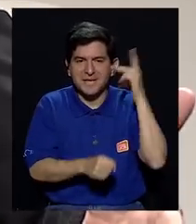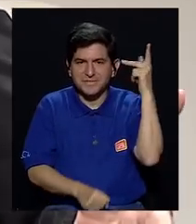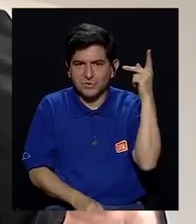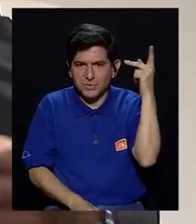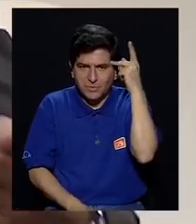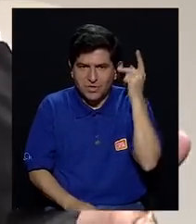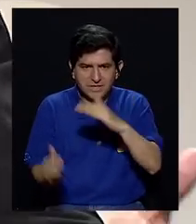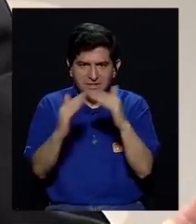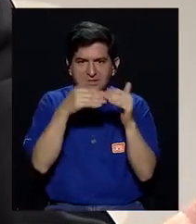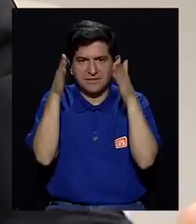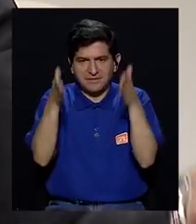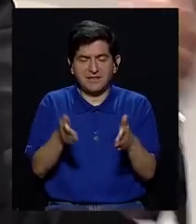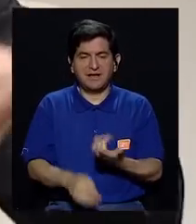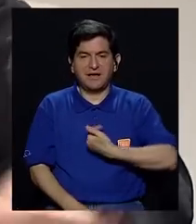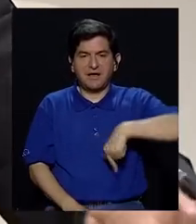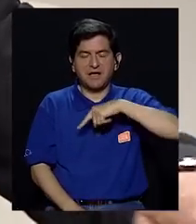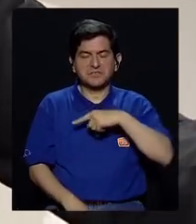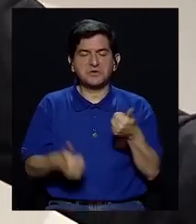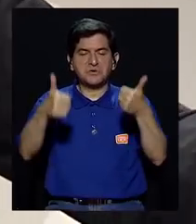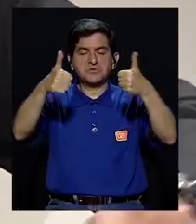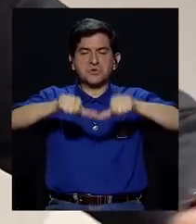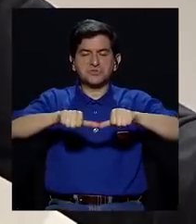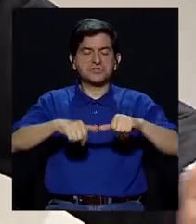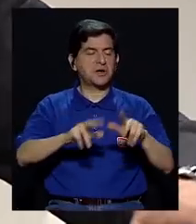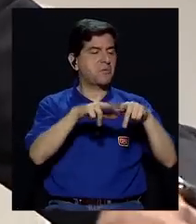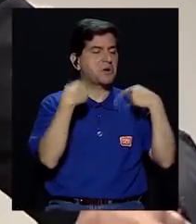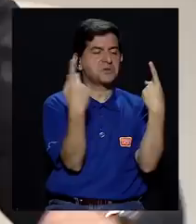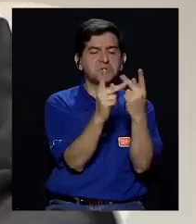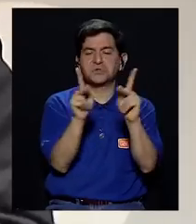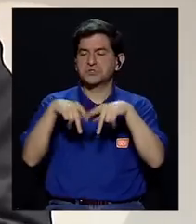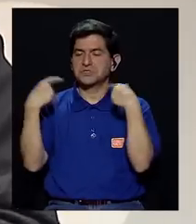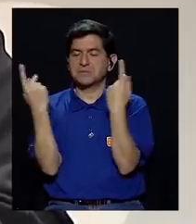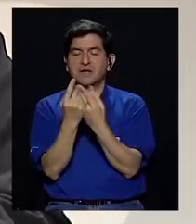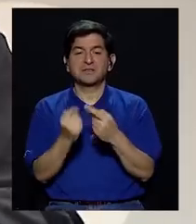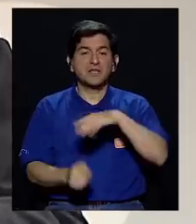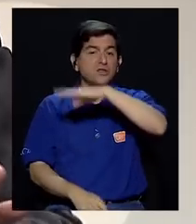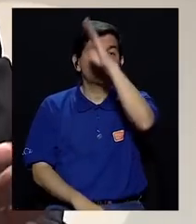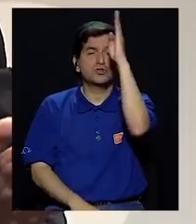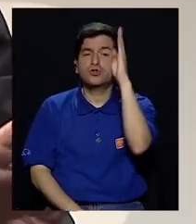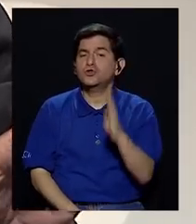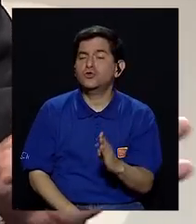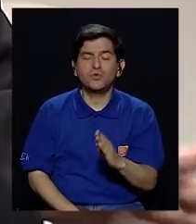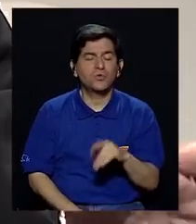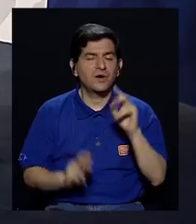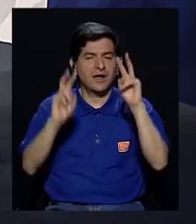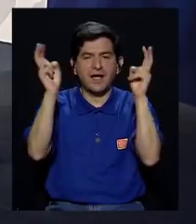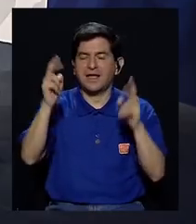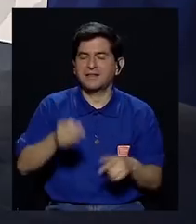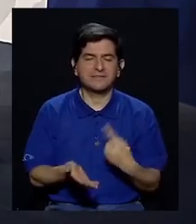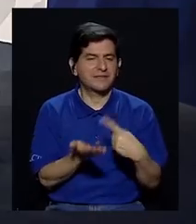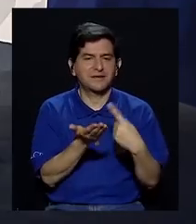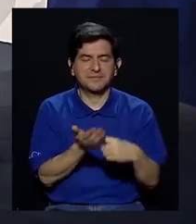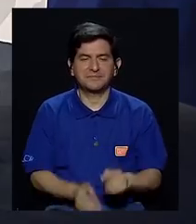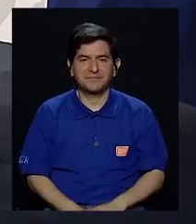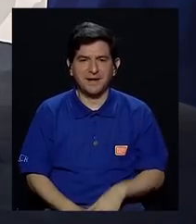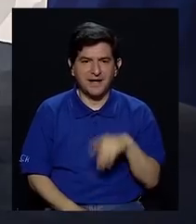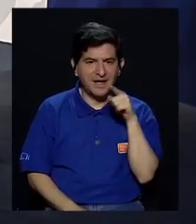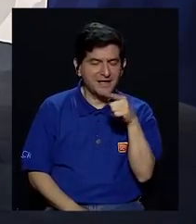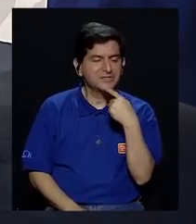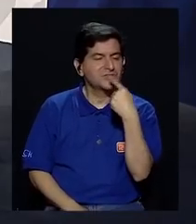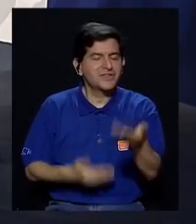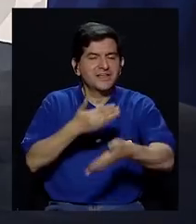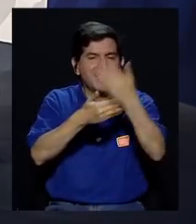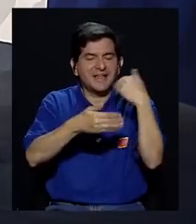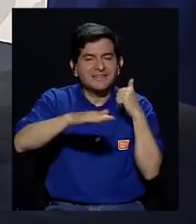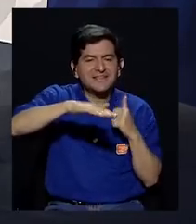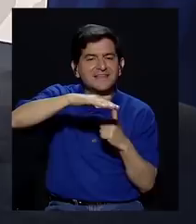política ciudadana. Si nos quedamos en el acuerdo interpartidario, eso es un tema que nunca va a ser... Precisamente la cortina de humo